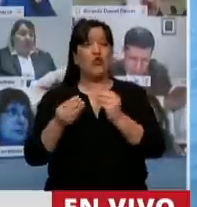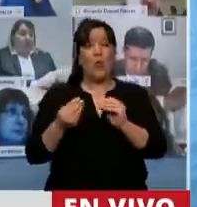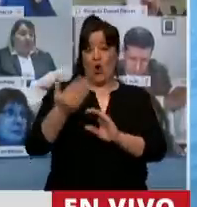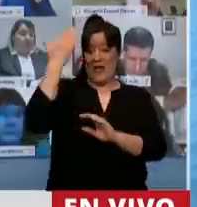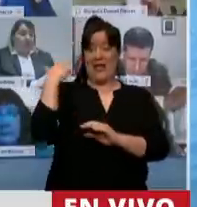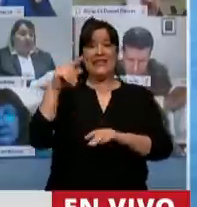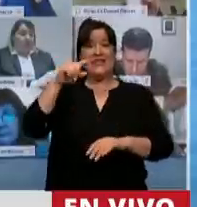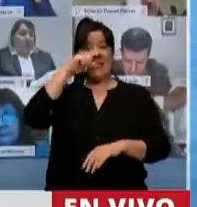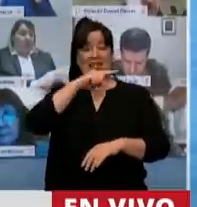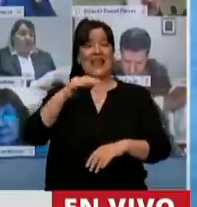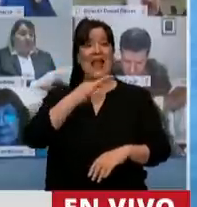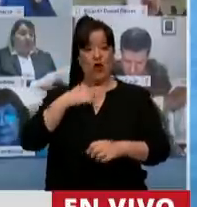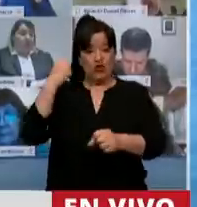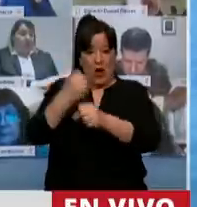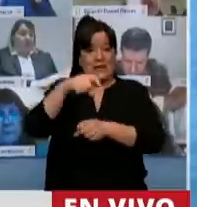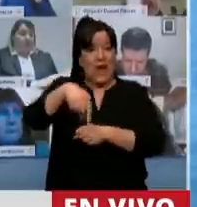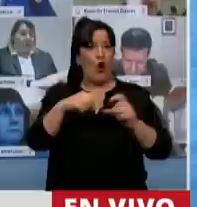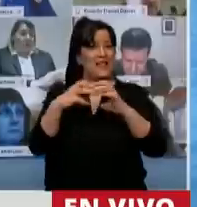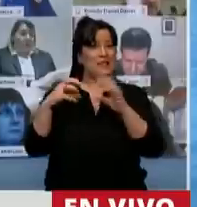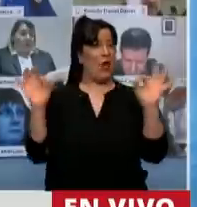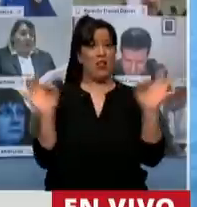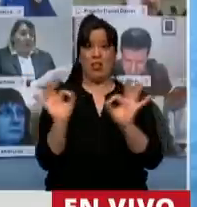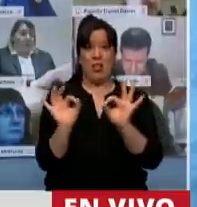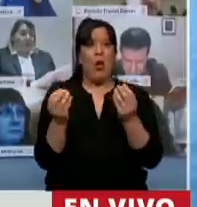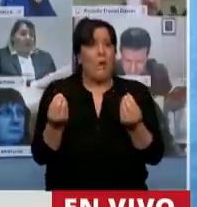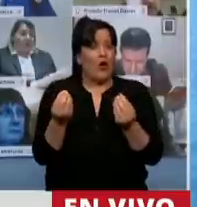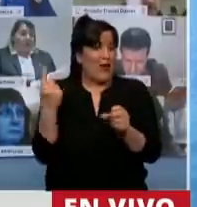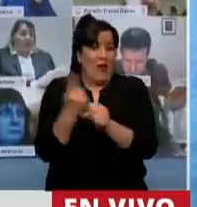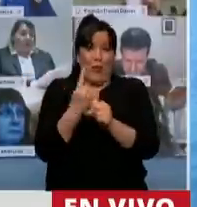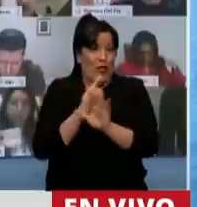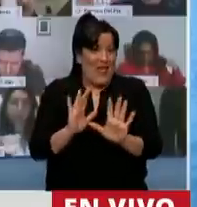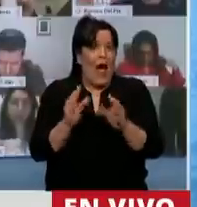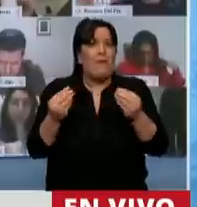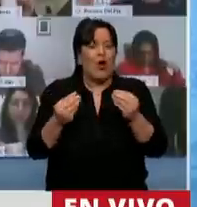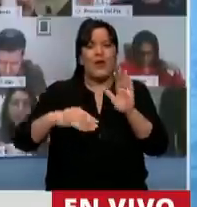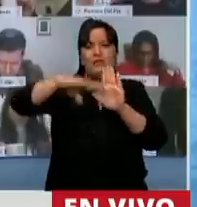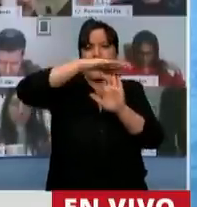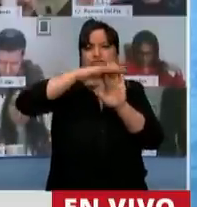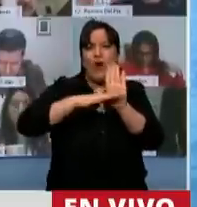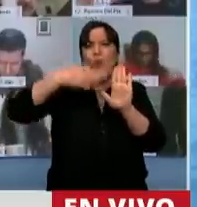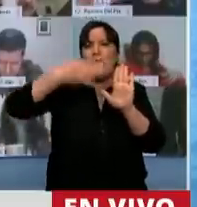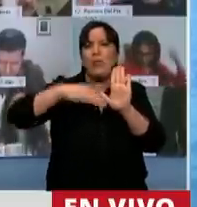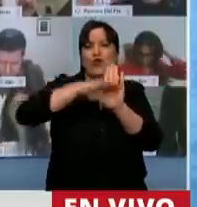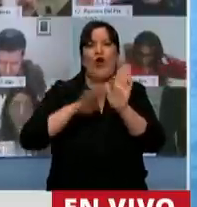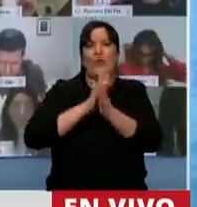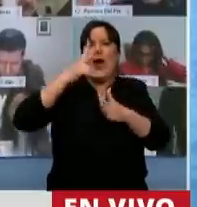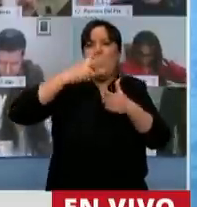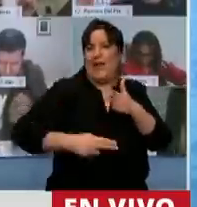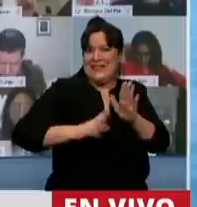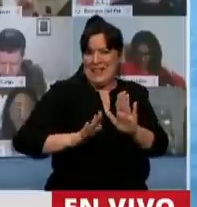7 de agosto a la fecha, porque no se podían hacer, porque el protocolo estaba vencido.